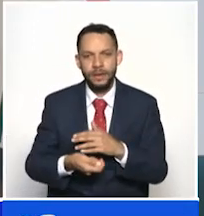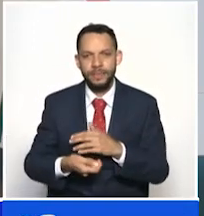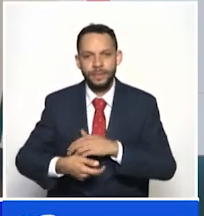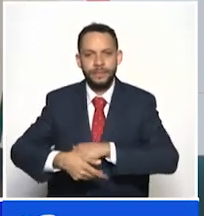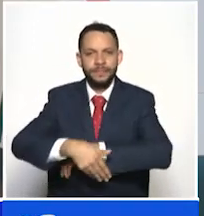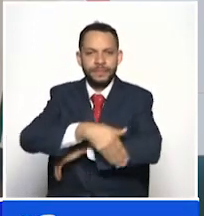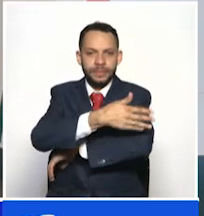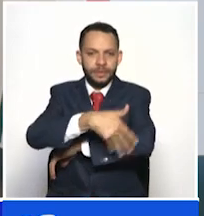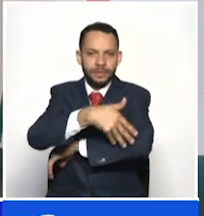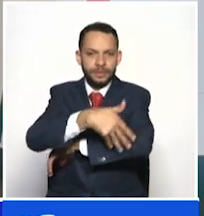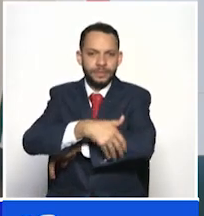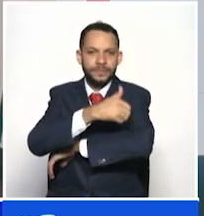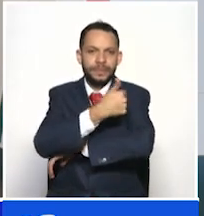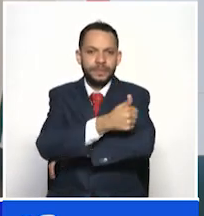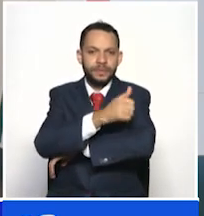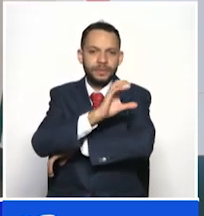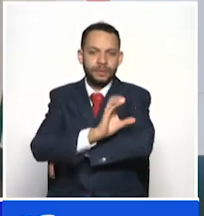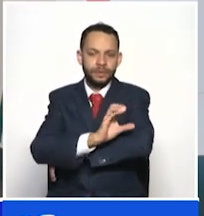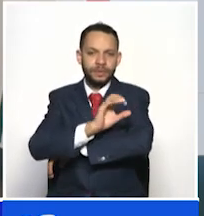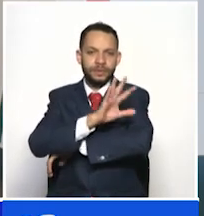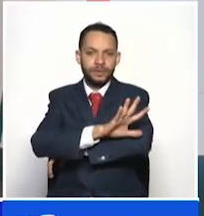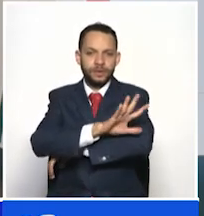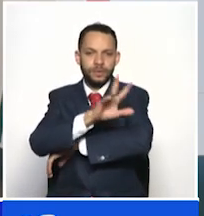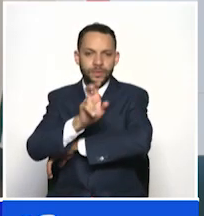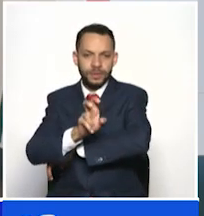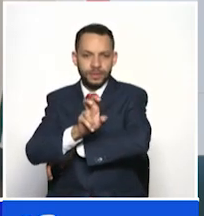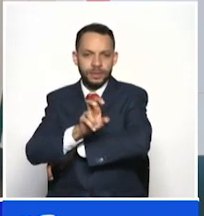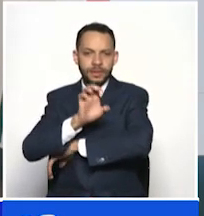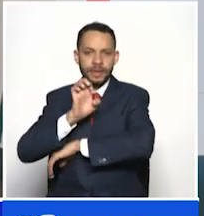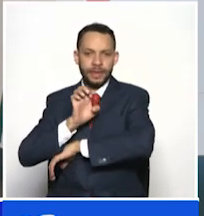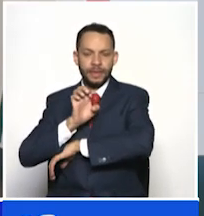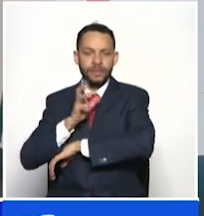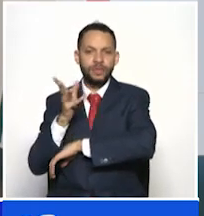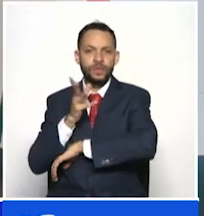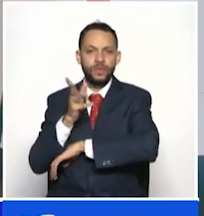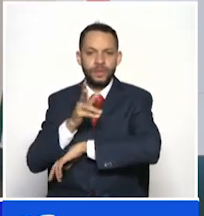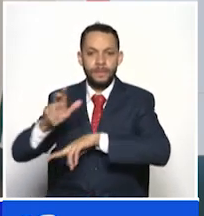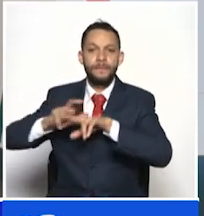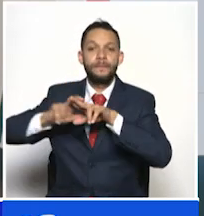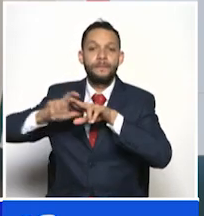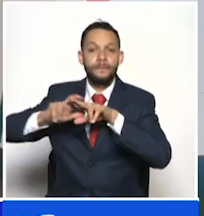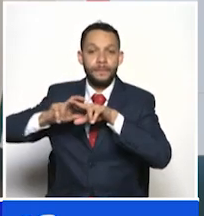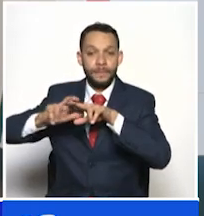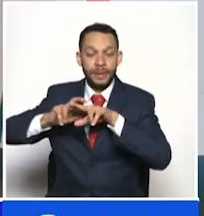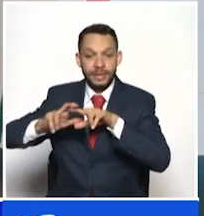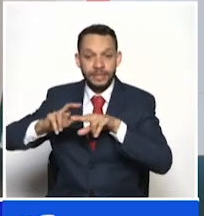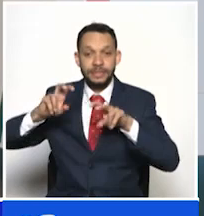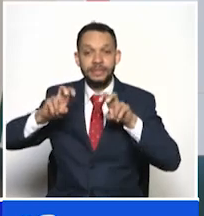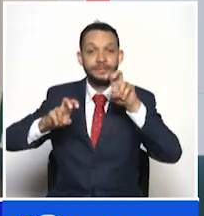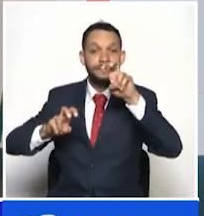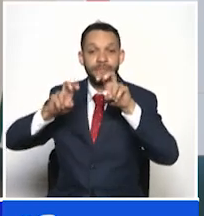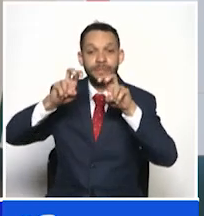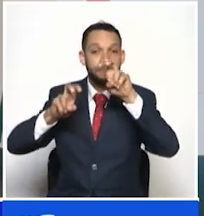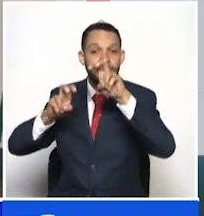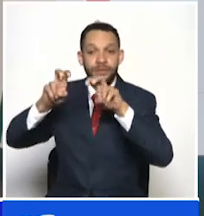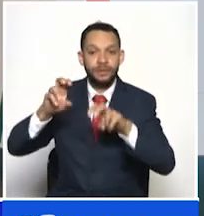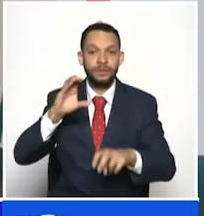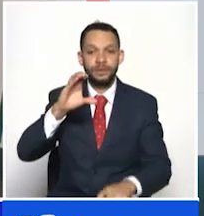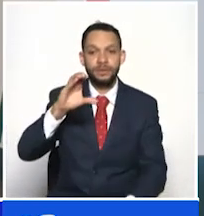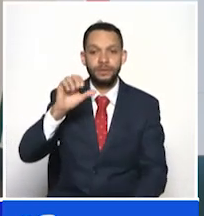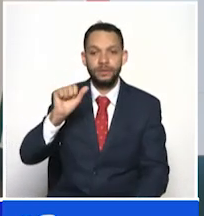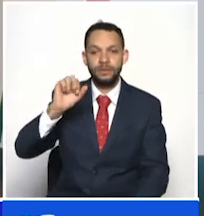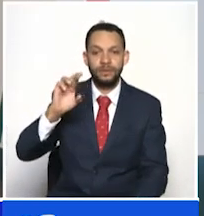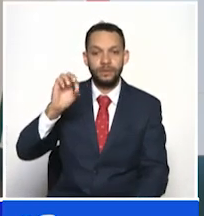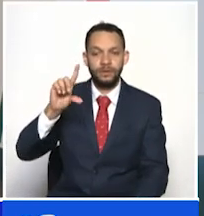10C, número 57E, del barrio La Carola de Manizales. Las víctimas fatales son una mujer de 67